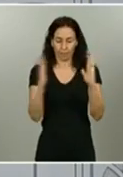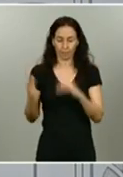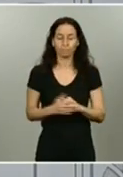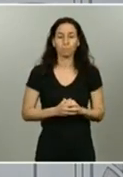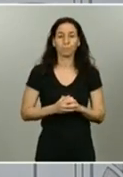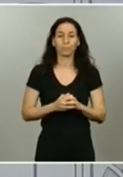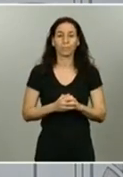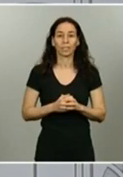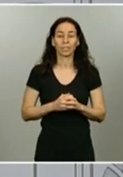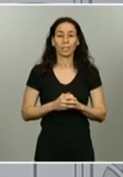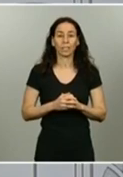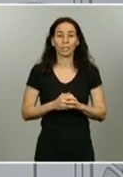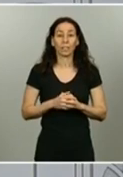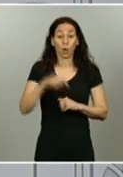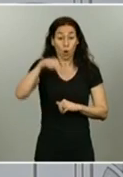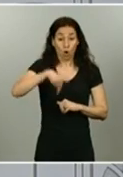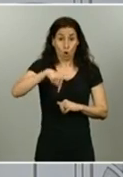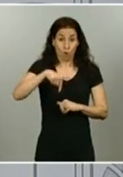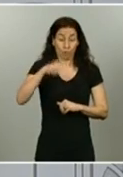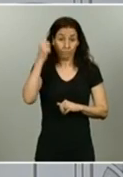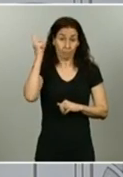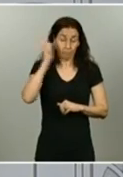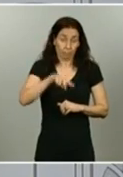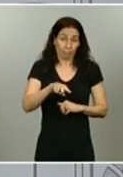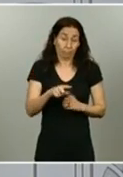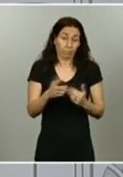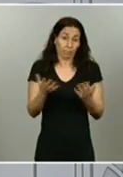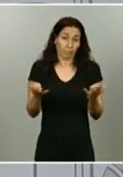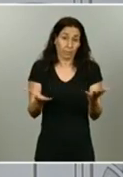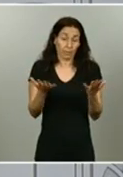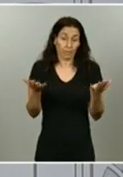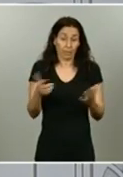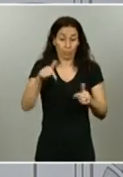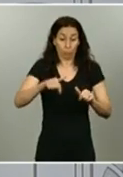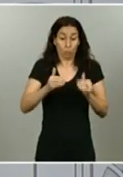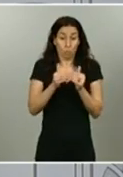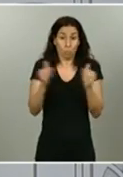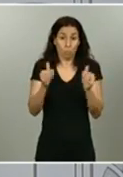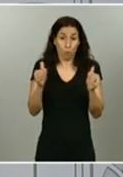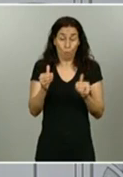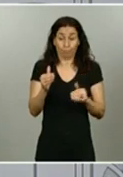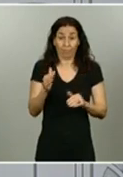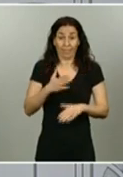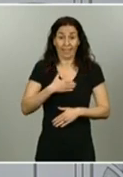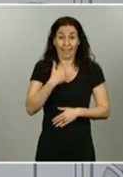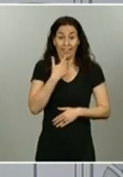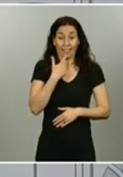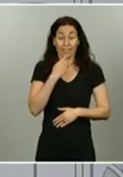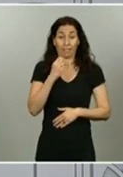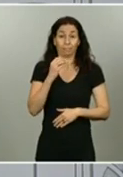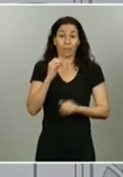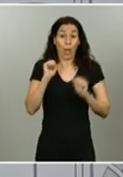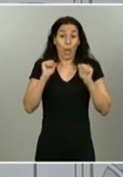Además, hoy todos saben que al iniciarse el día, a las cero horas, se inició un periodo de